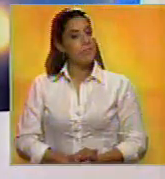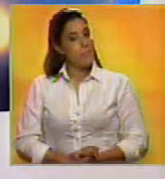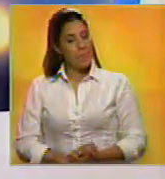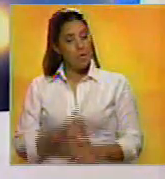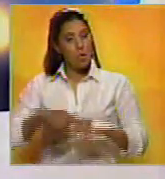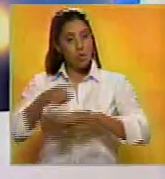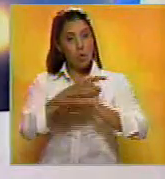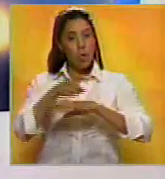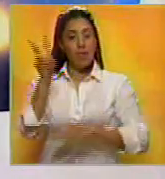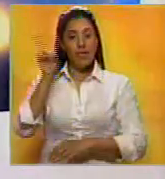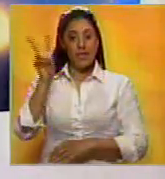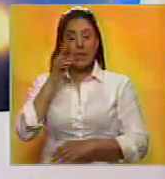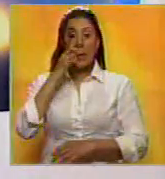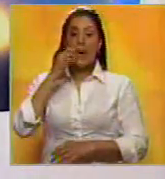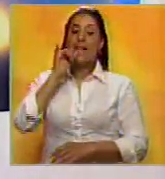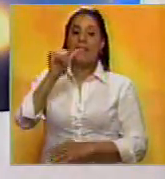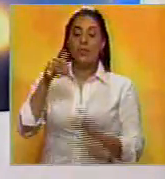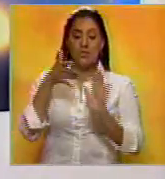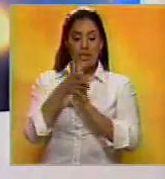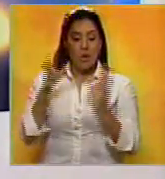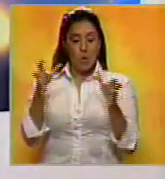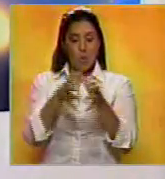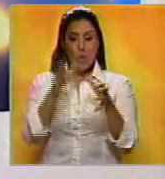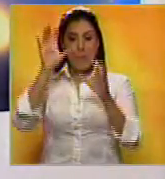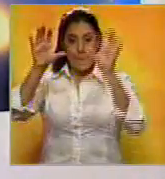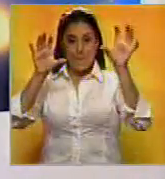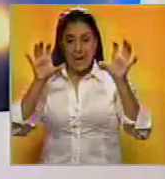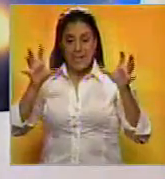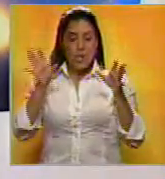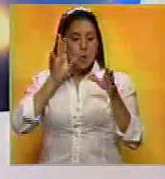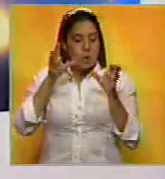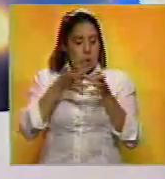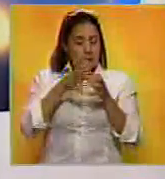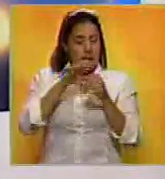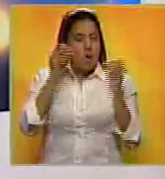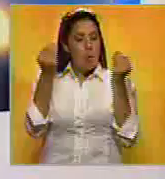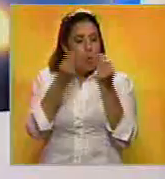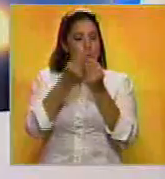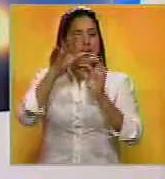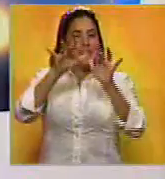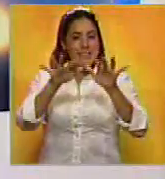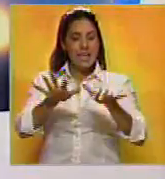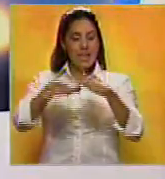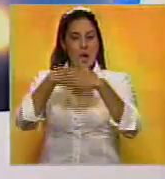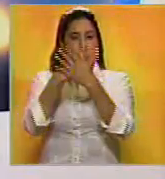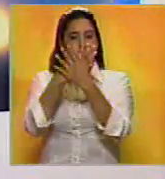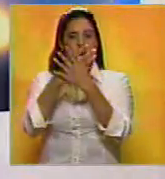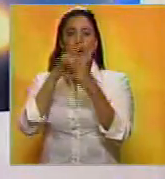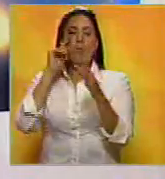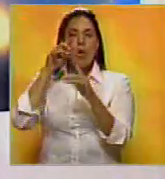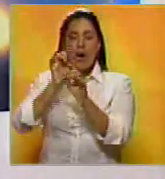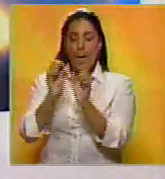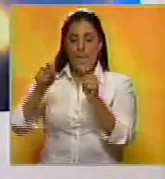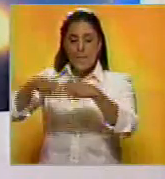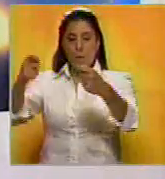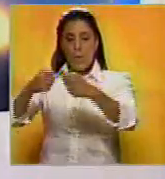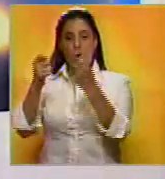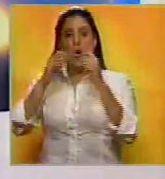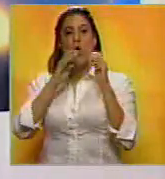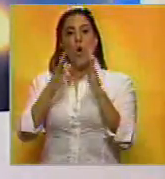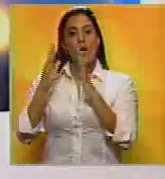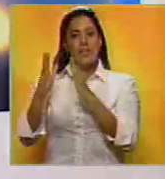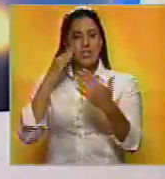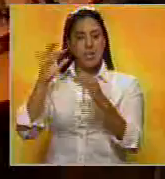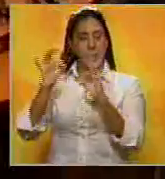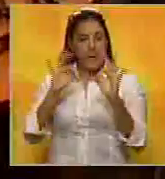El gobierno de Venezuela denunció que un grupo de países en complicidad con la Secretaría General de la OEA busca la destrucción del organismo